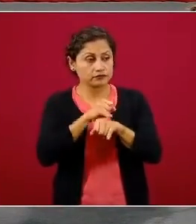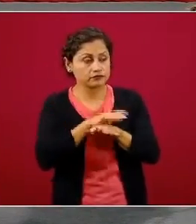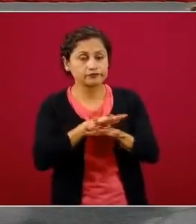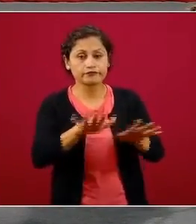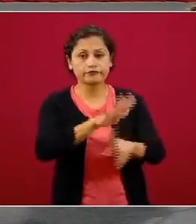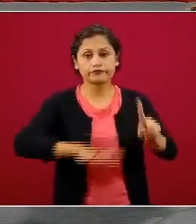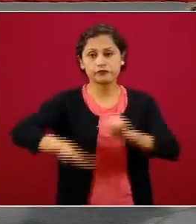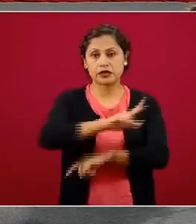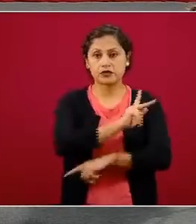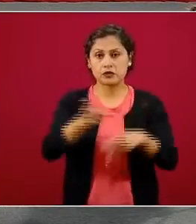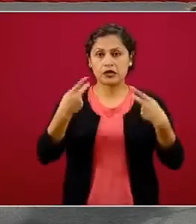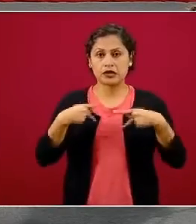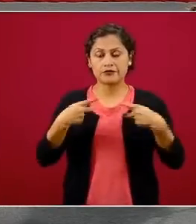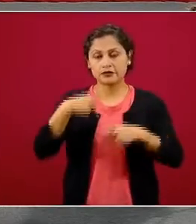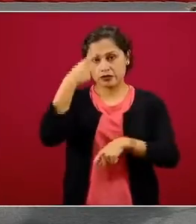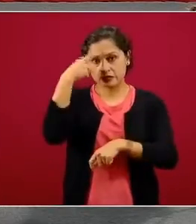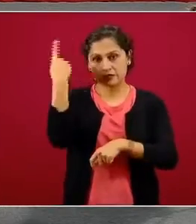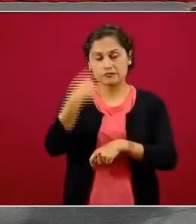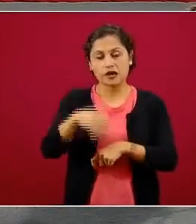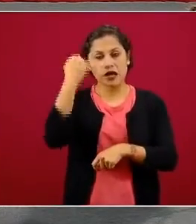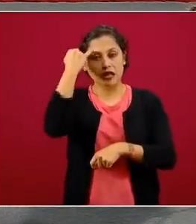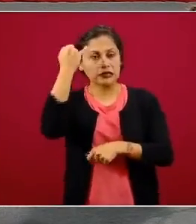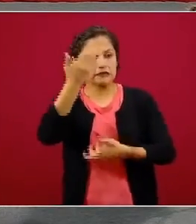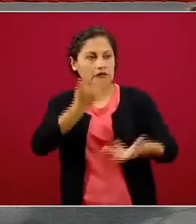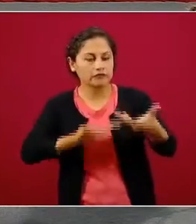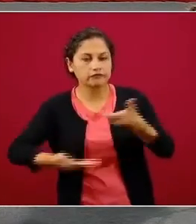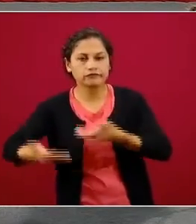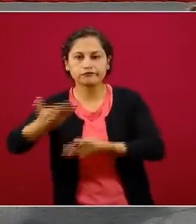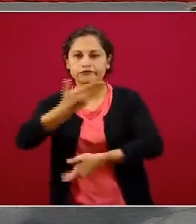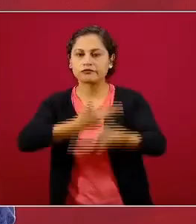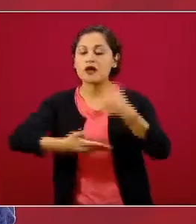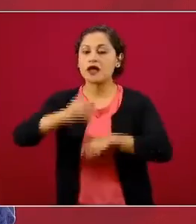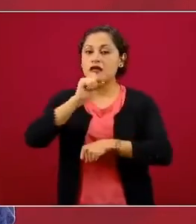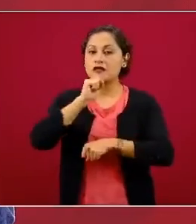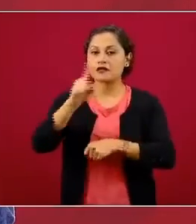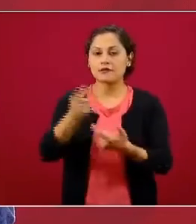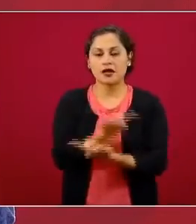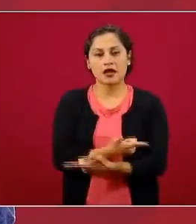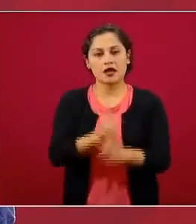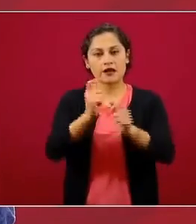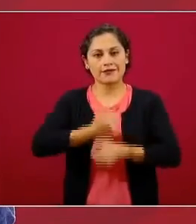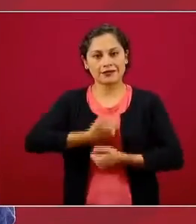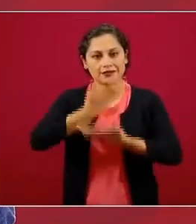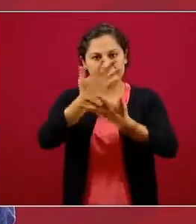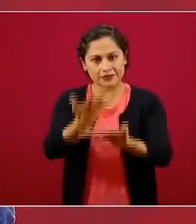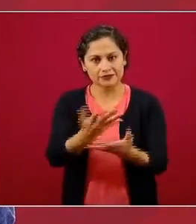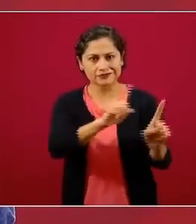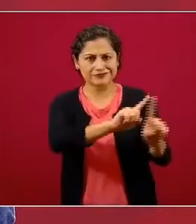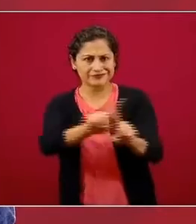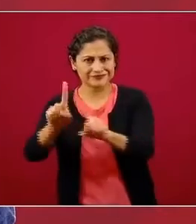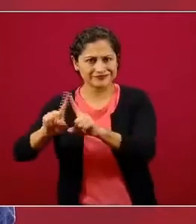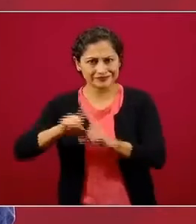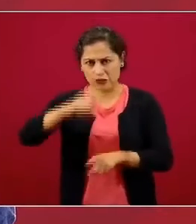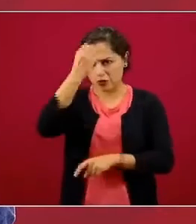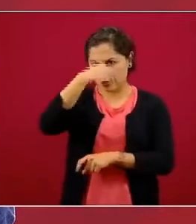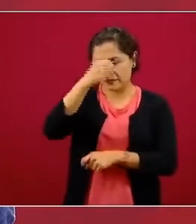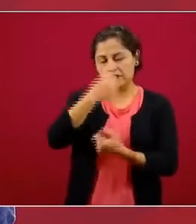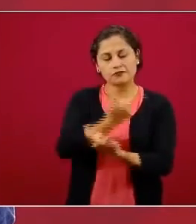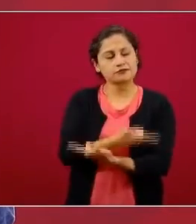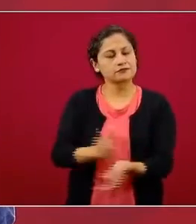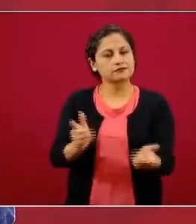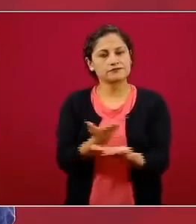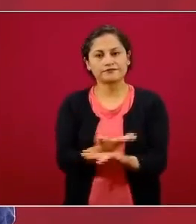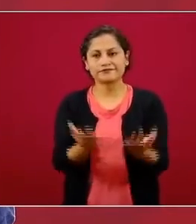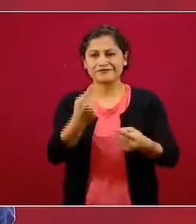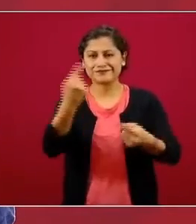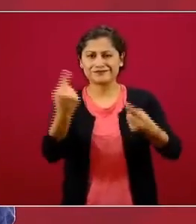vivo el intercambio de ideas, la pluralidad, la libertad de expresión y todos estos elementos que son